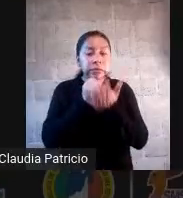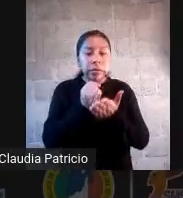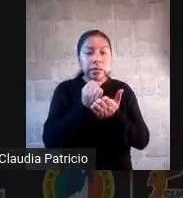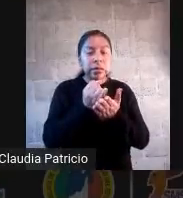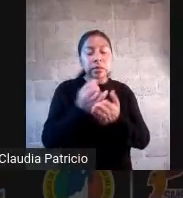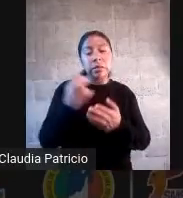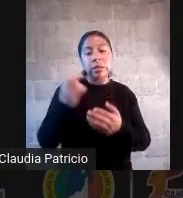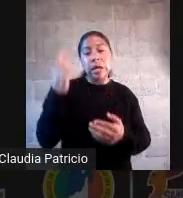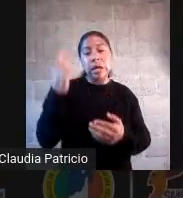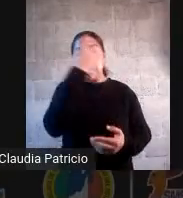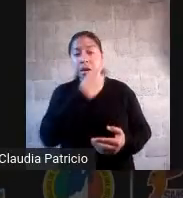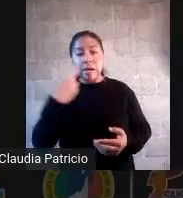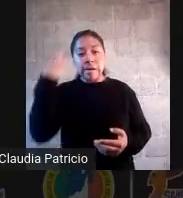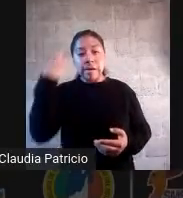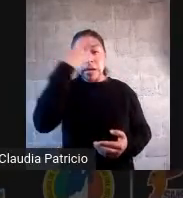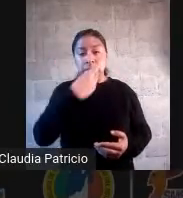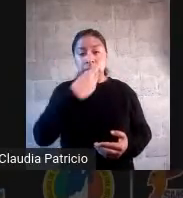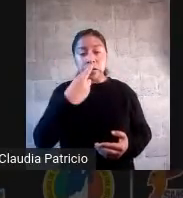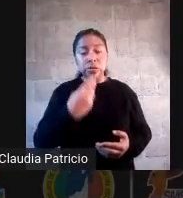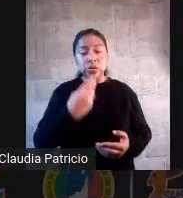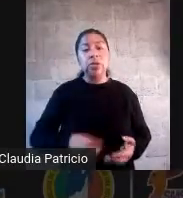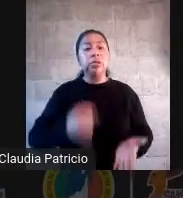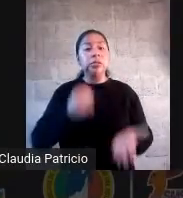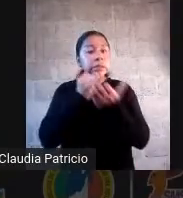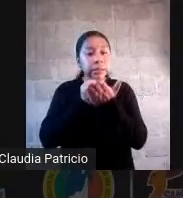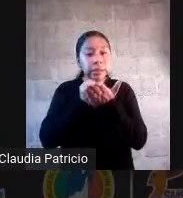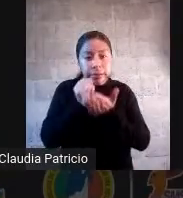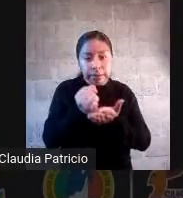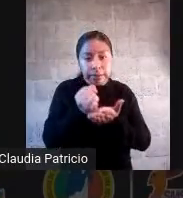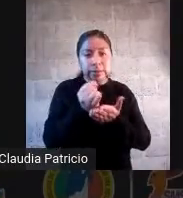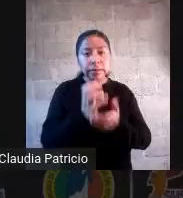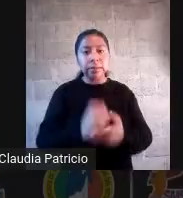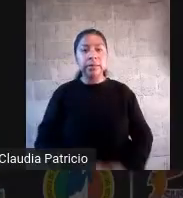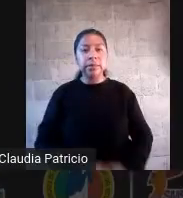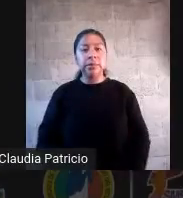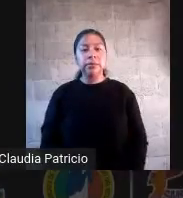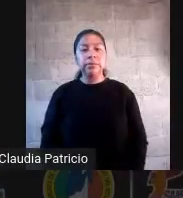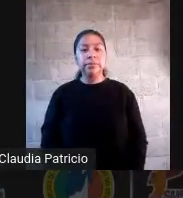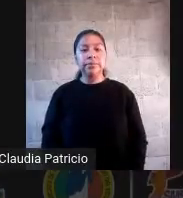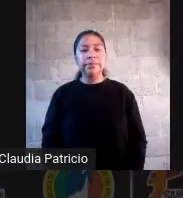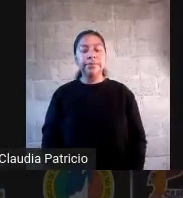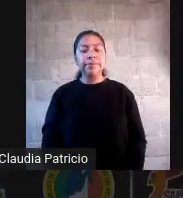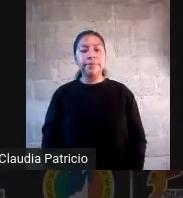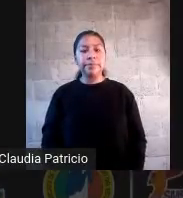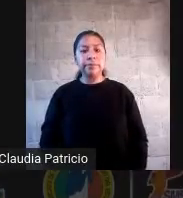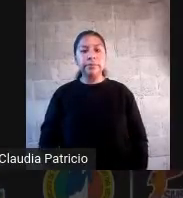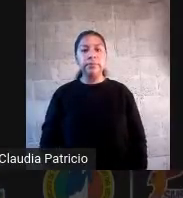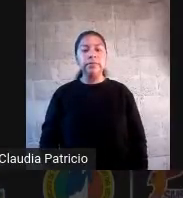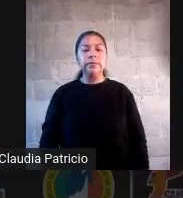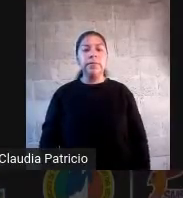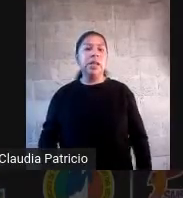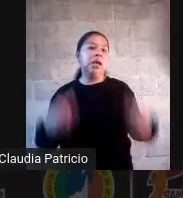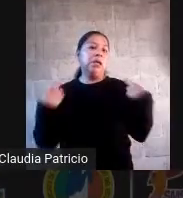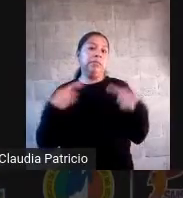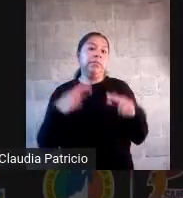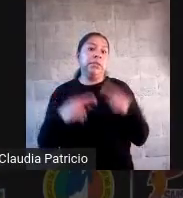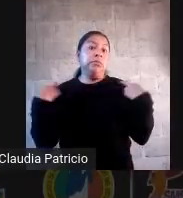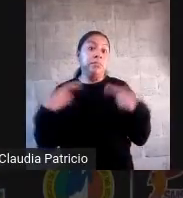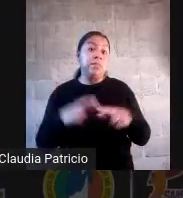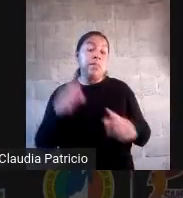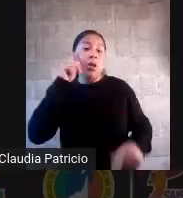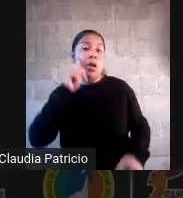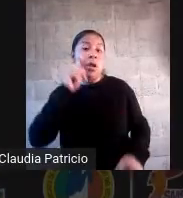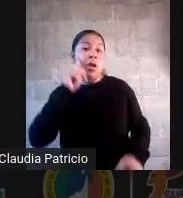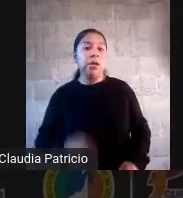¿Sí me explico? Entonces, obviamente, maestros, maestras, podemos a veces tomar, ay, si salimos bien mal, la comprensión